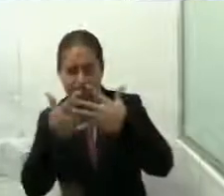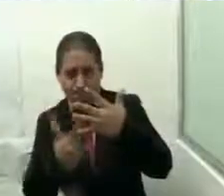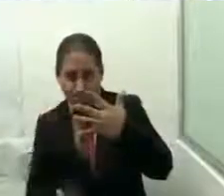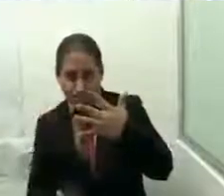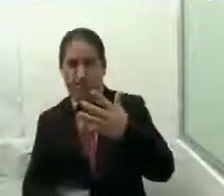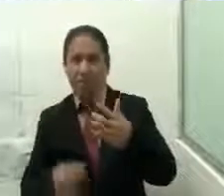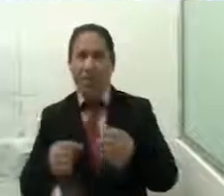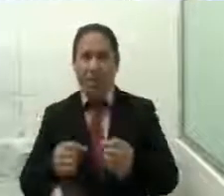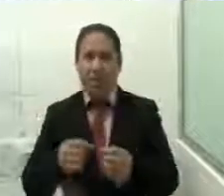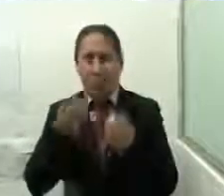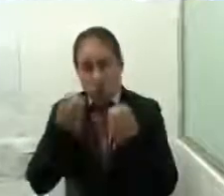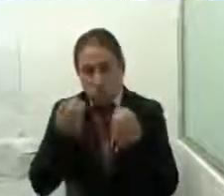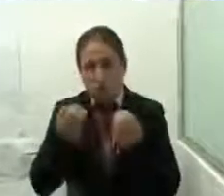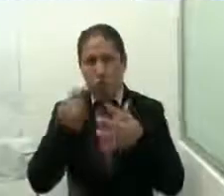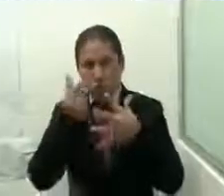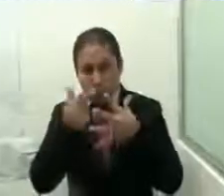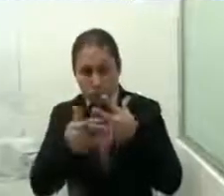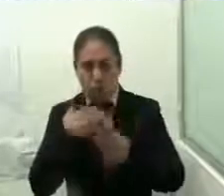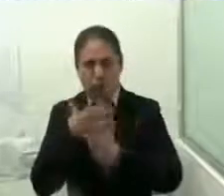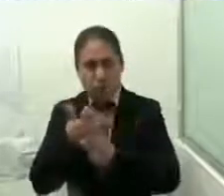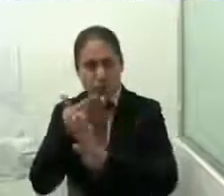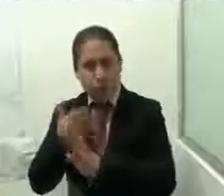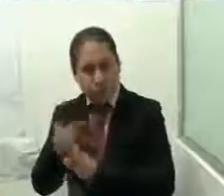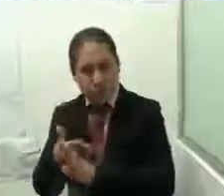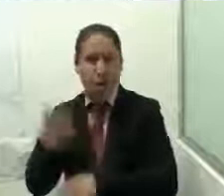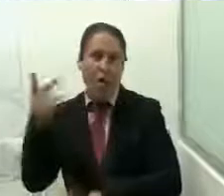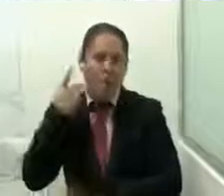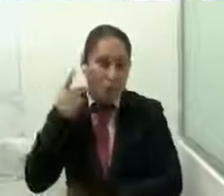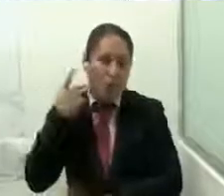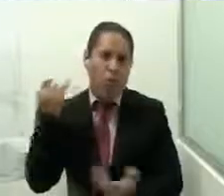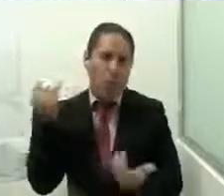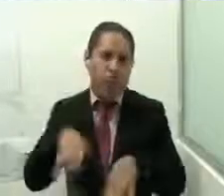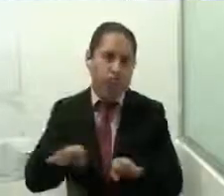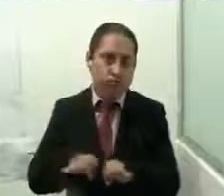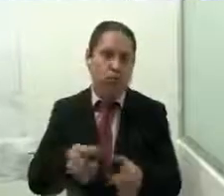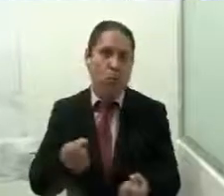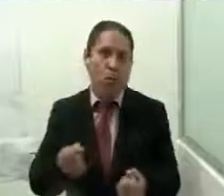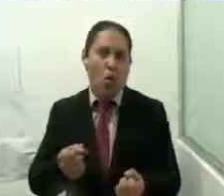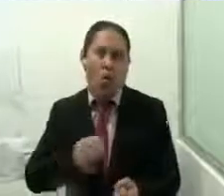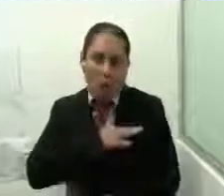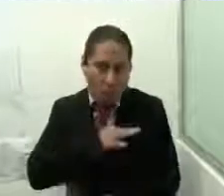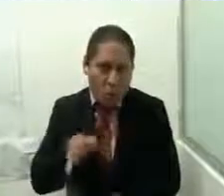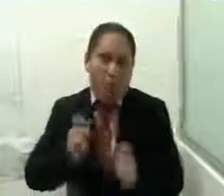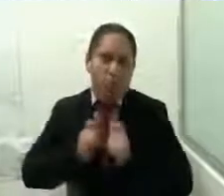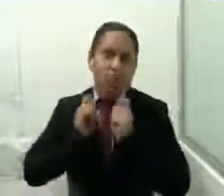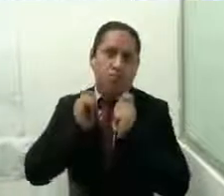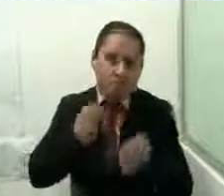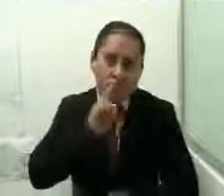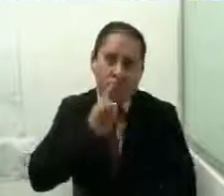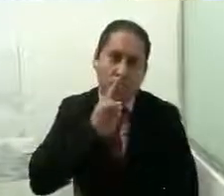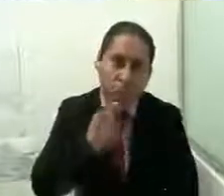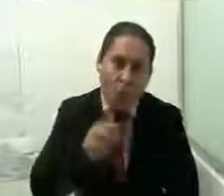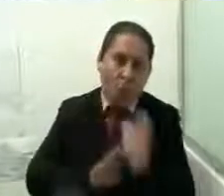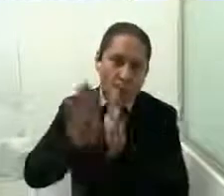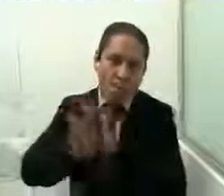de Violencia de Banabim para poder generar políticas públicas que brinden una mejoría a beneficio de las